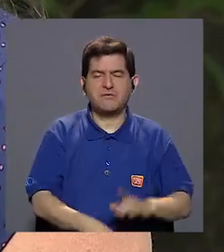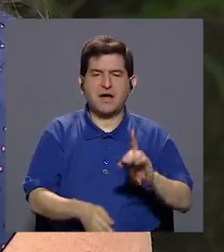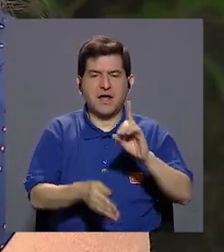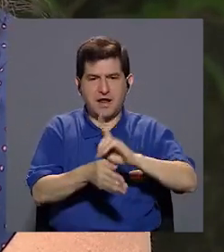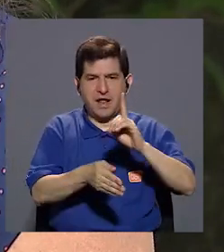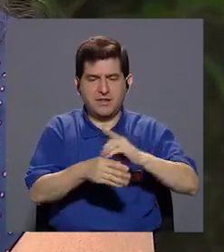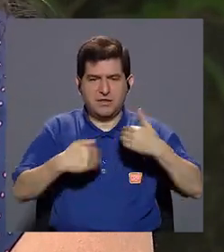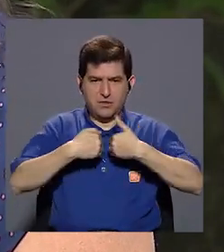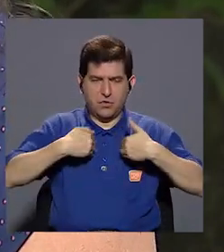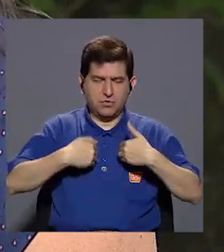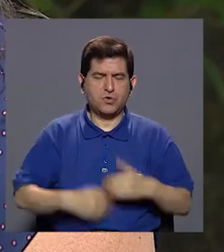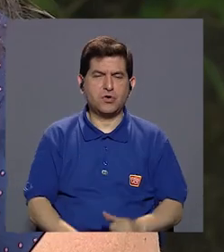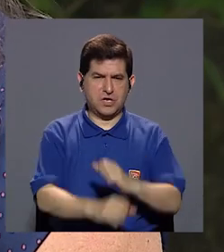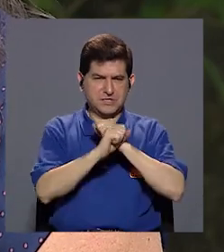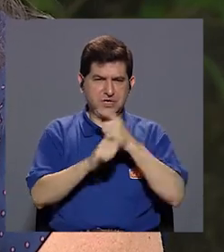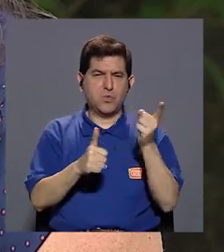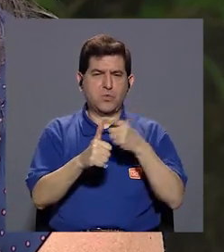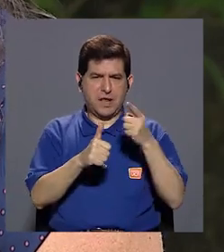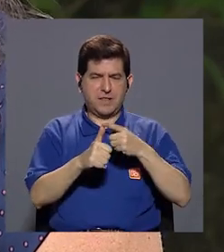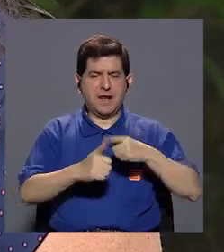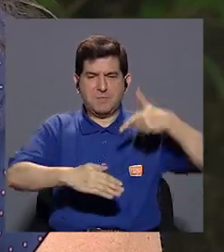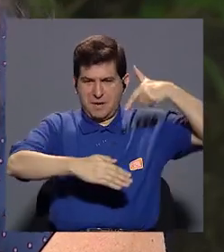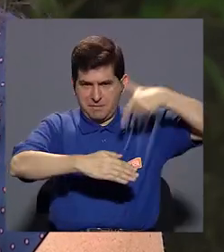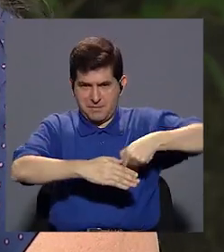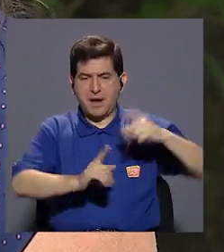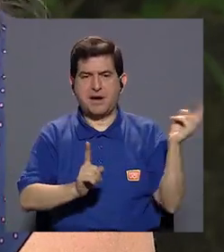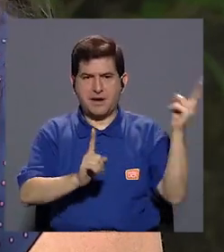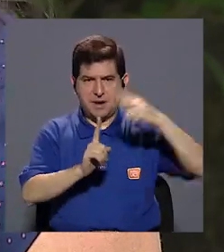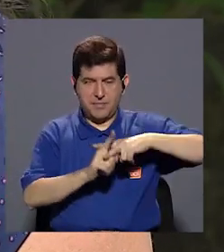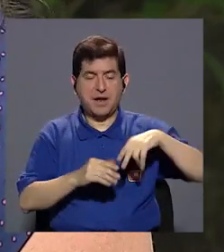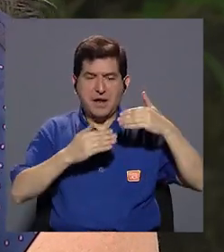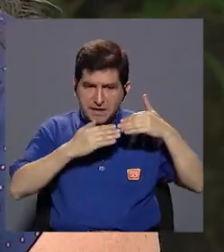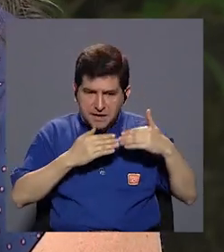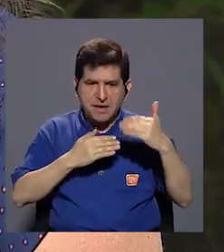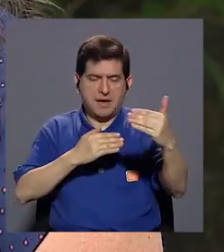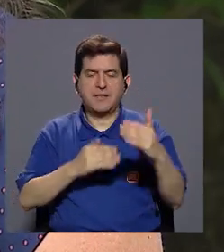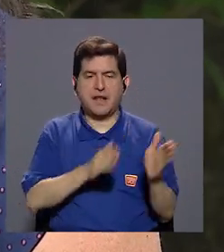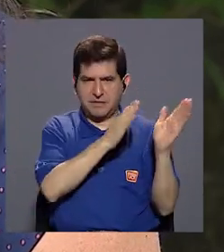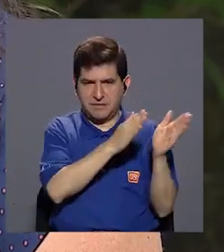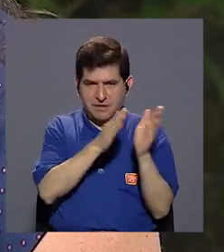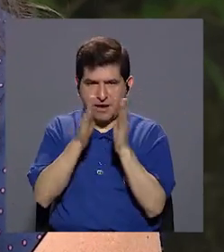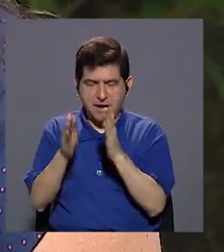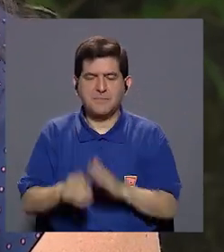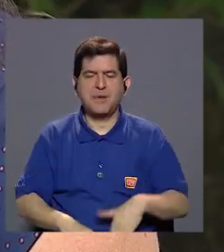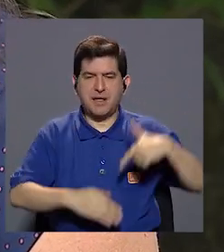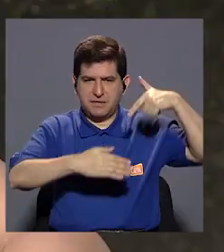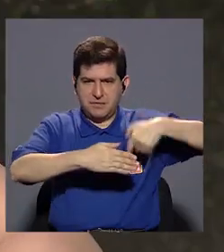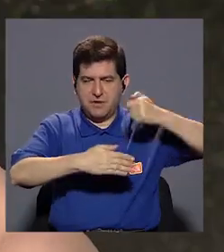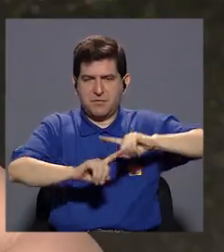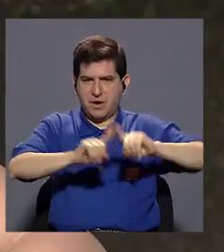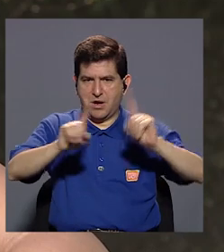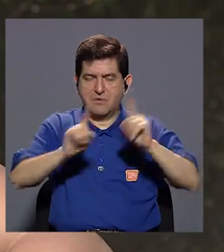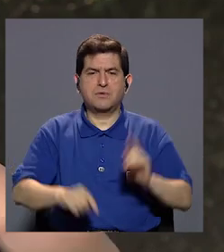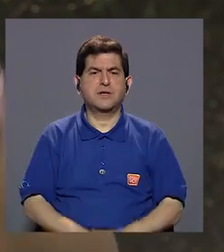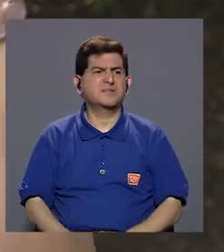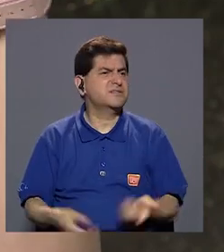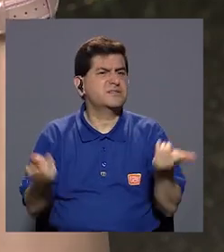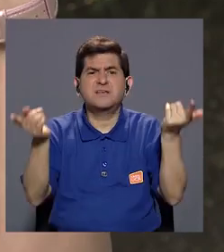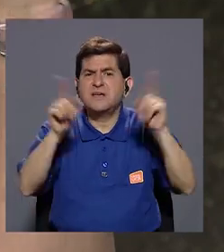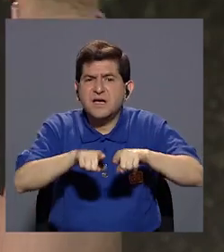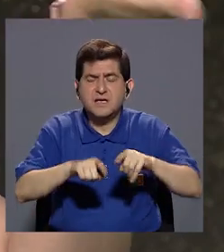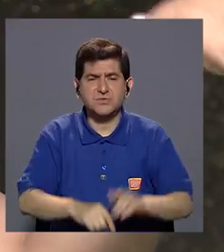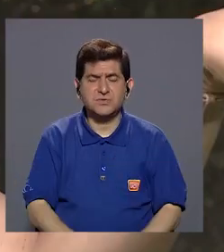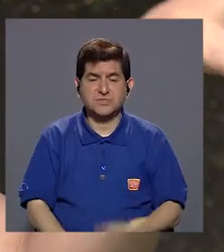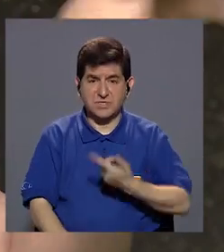veterinario y asegurarse que le pongan la primera vacuna o que arranquen de ahí el plan de vacunación. ¿Y en la que pasa